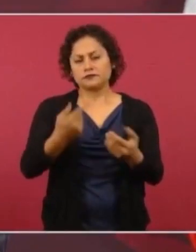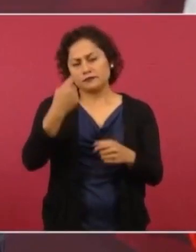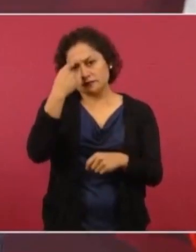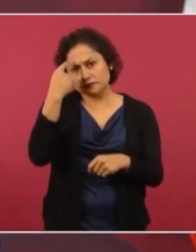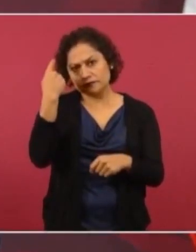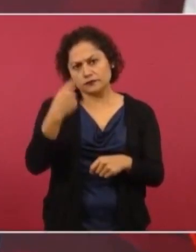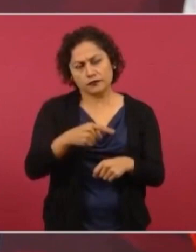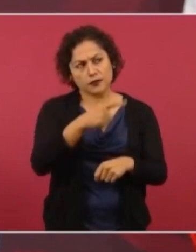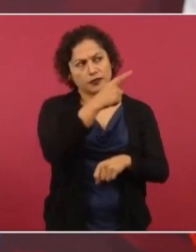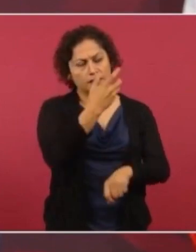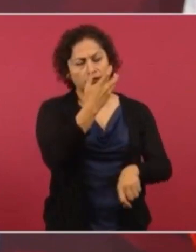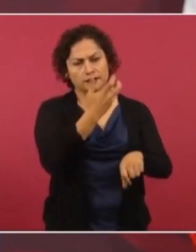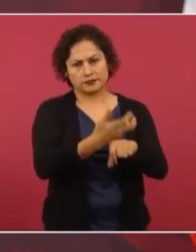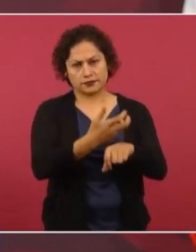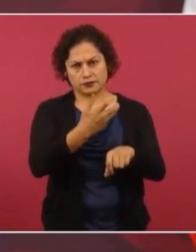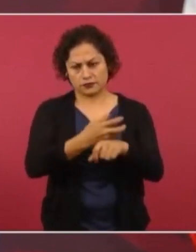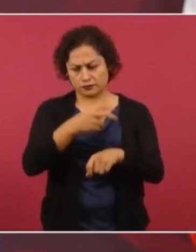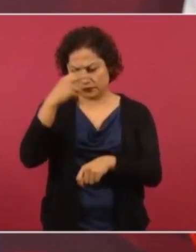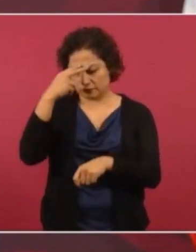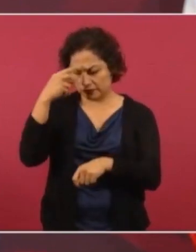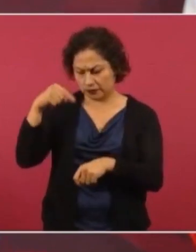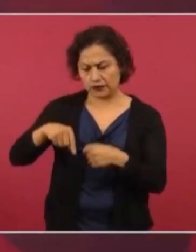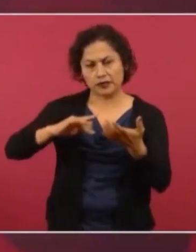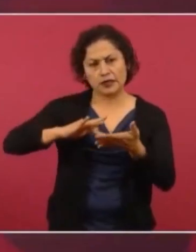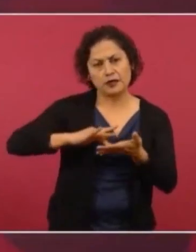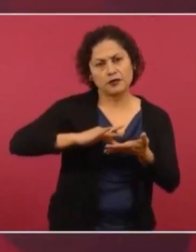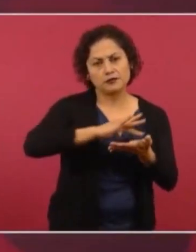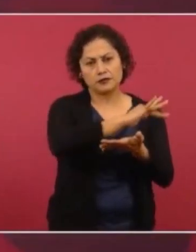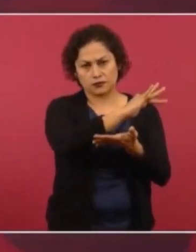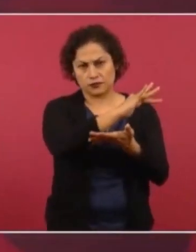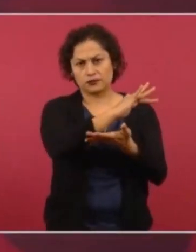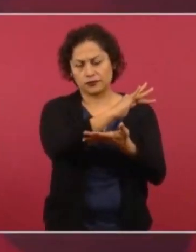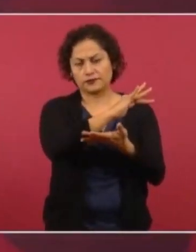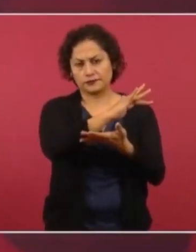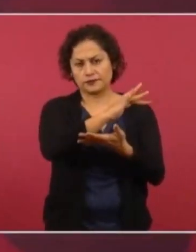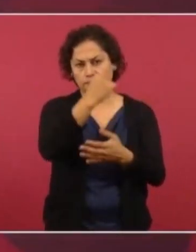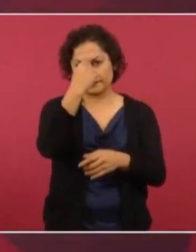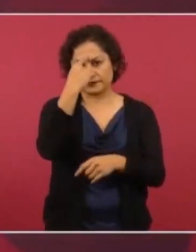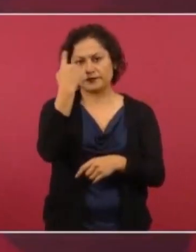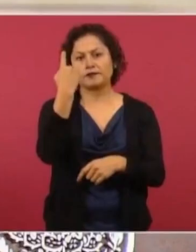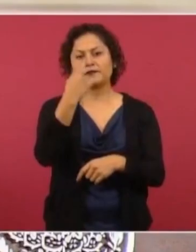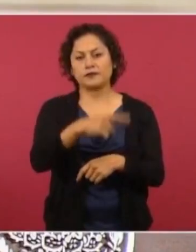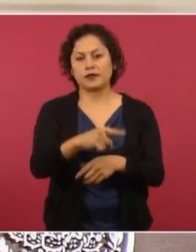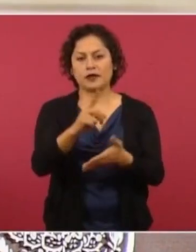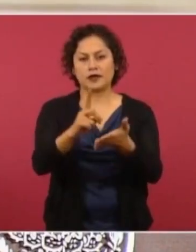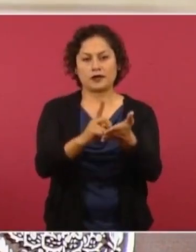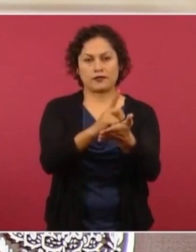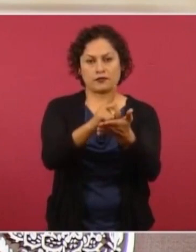no llegue el fentanilo.